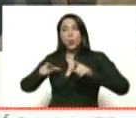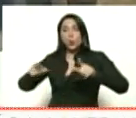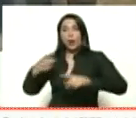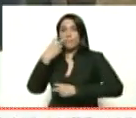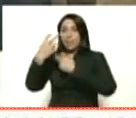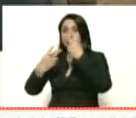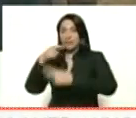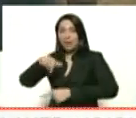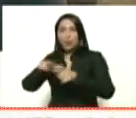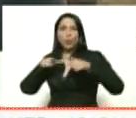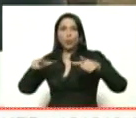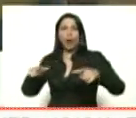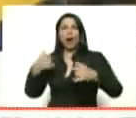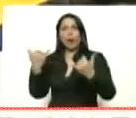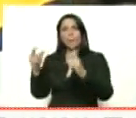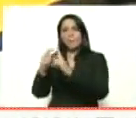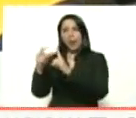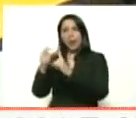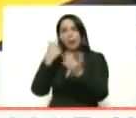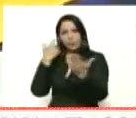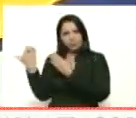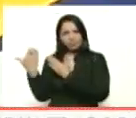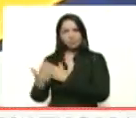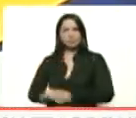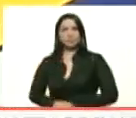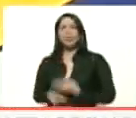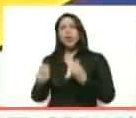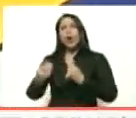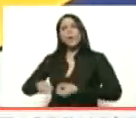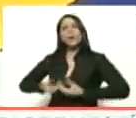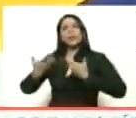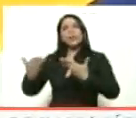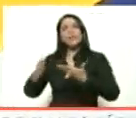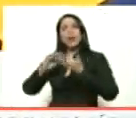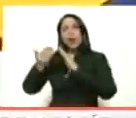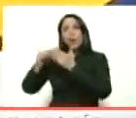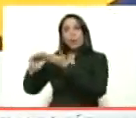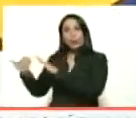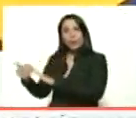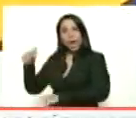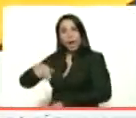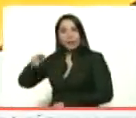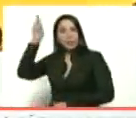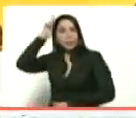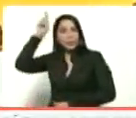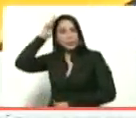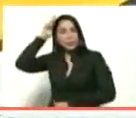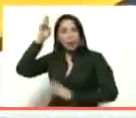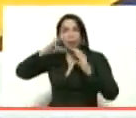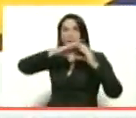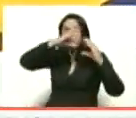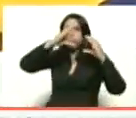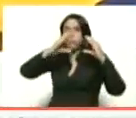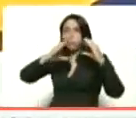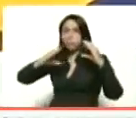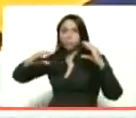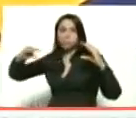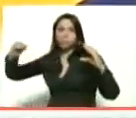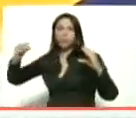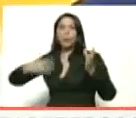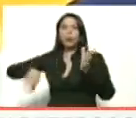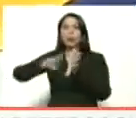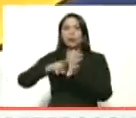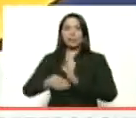lugar. Quiero darle la palabra a ella, Viviana. ¿Cómo recibe la comunidad de Santa Cruz de Mapaurí y el pueblo Pemón el retorno de la abuela